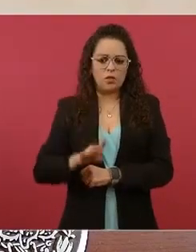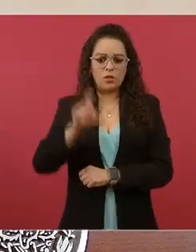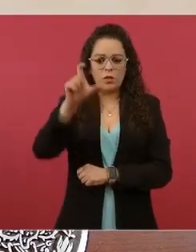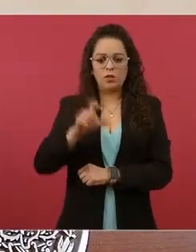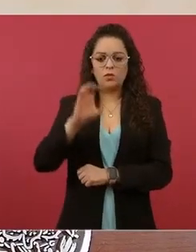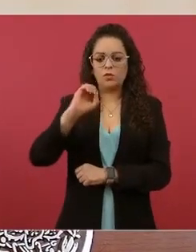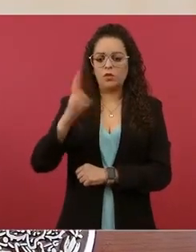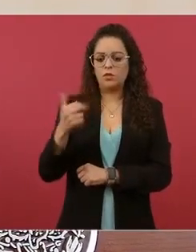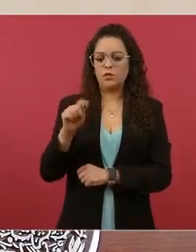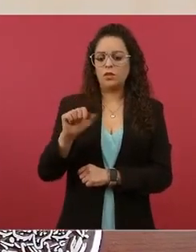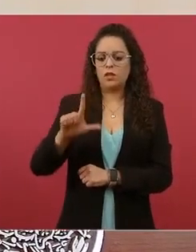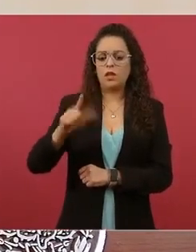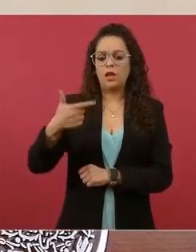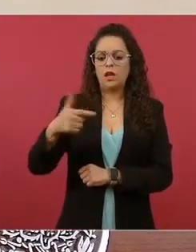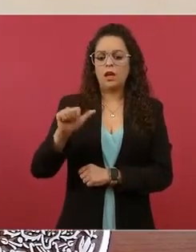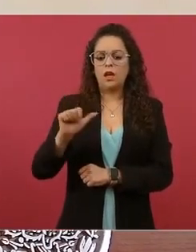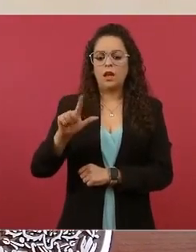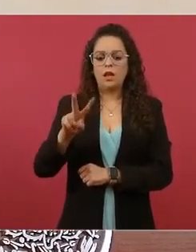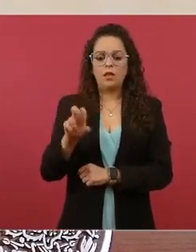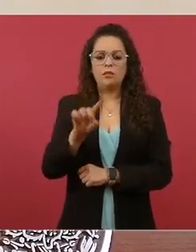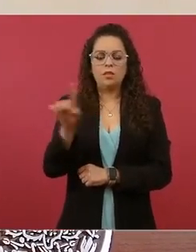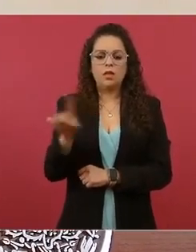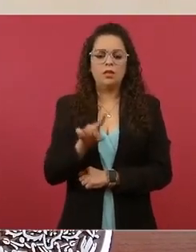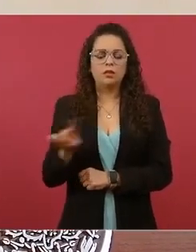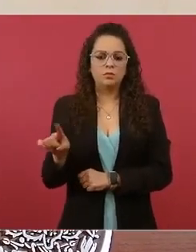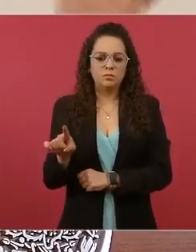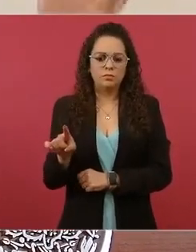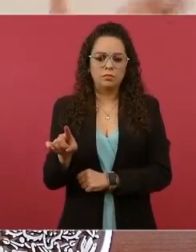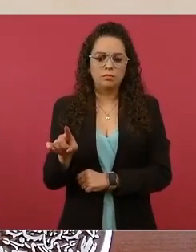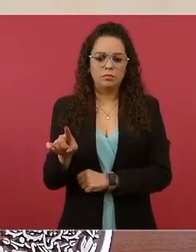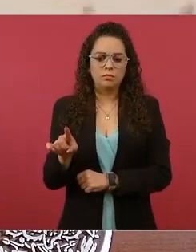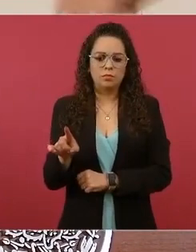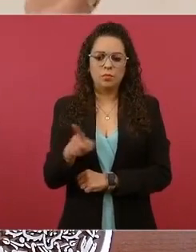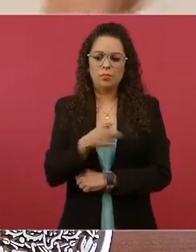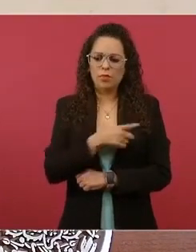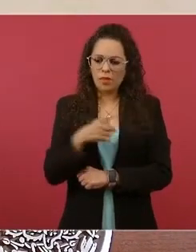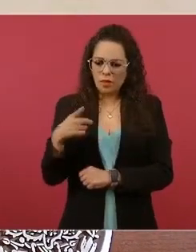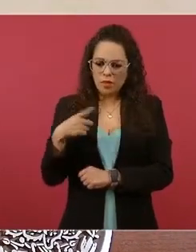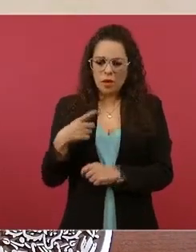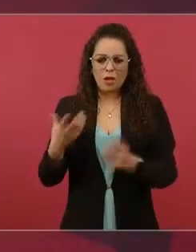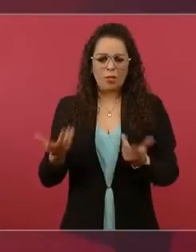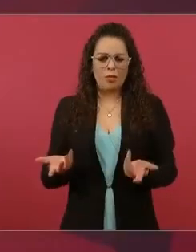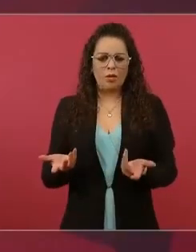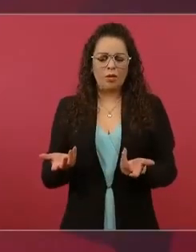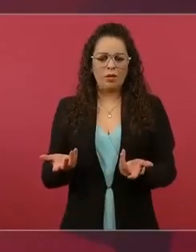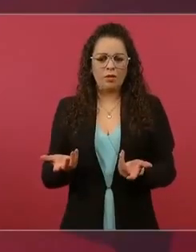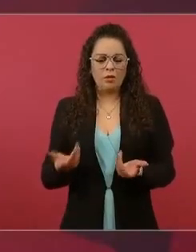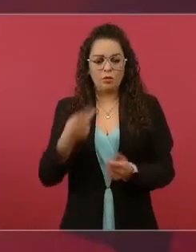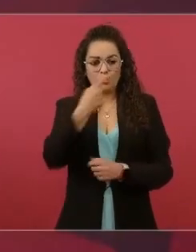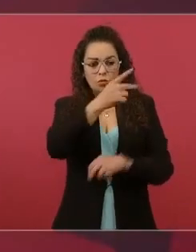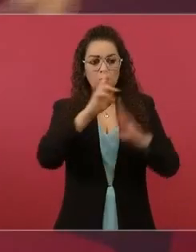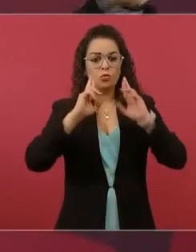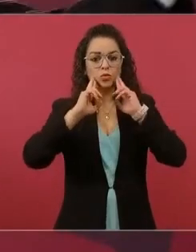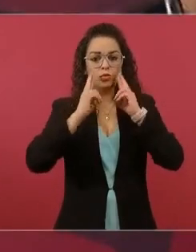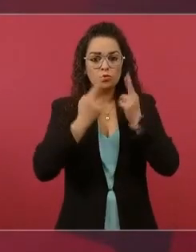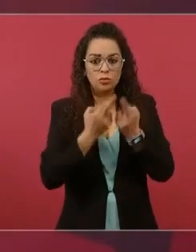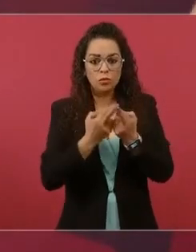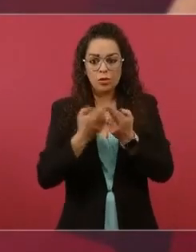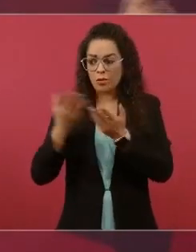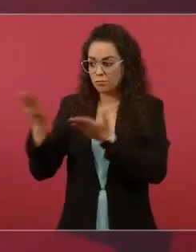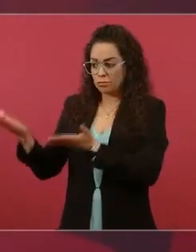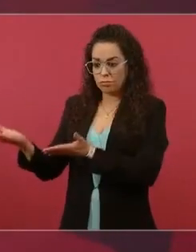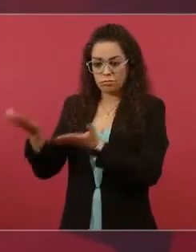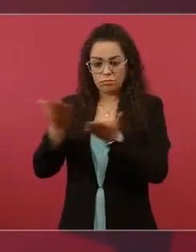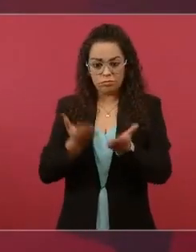convocaran a sus conferencias, que ellos tengan